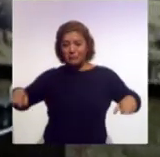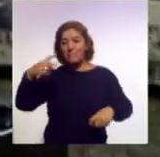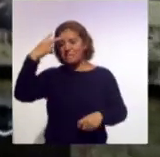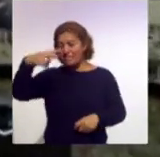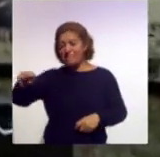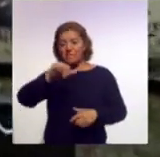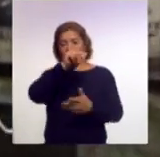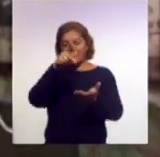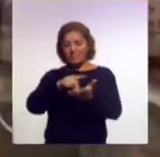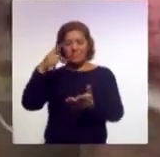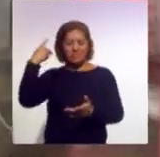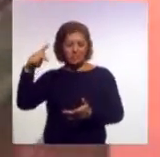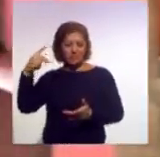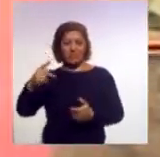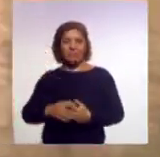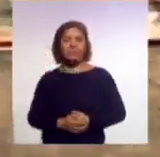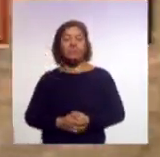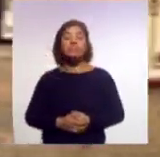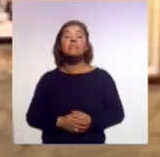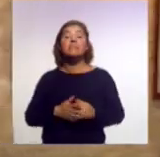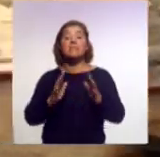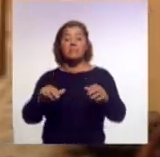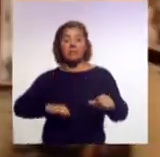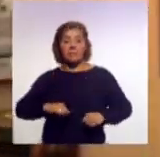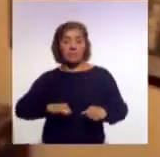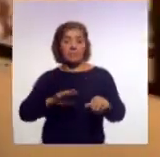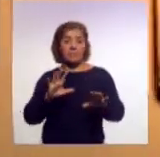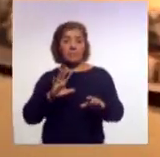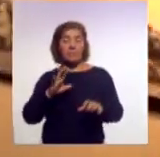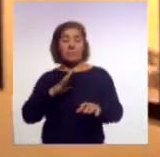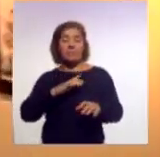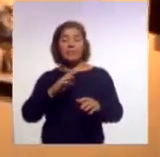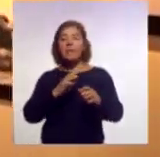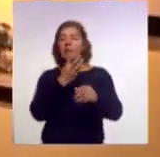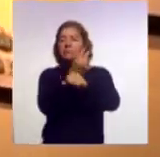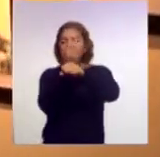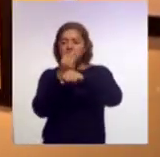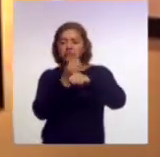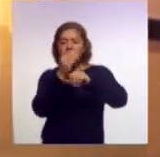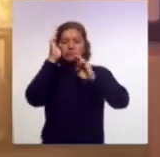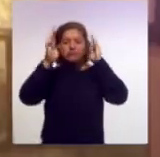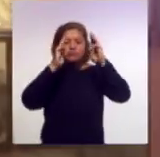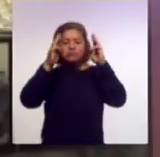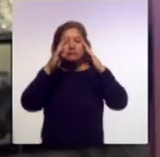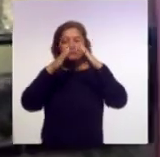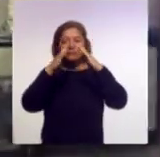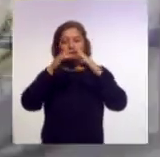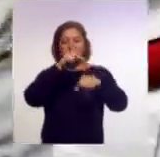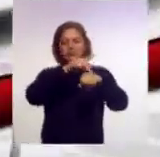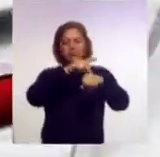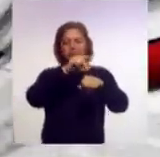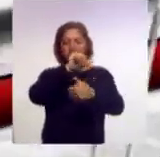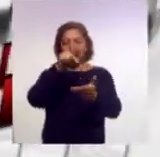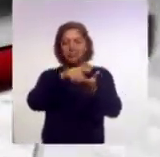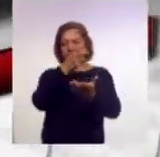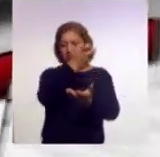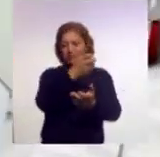Entre las actividades está contemplada la renovación del Museo del Ferrocarril de Casa de Piedra en Apisaco